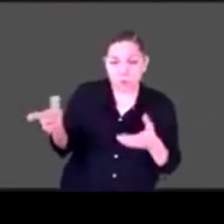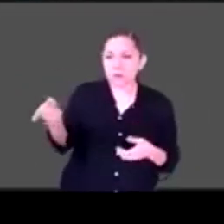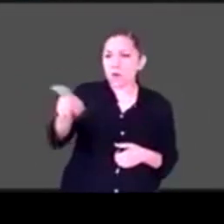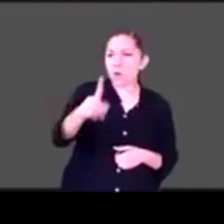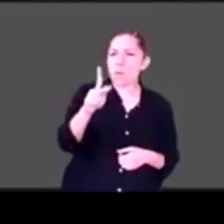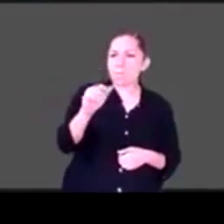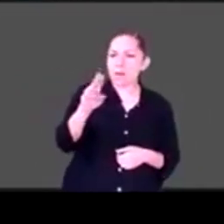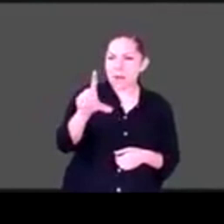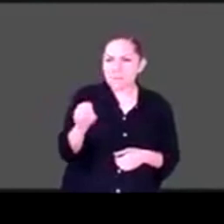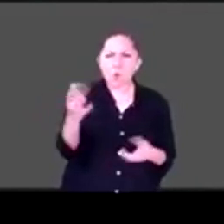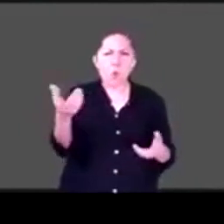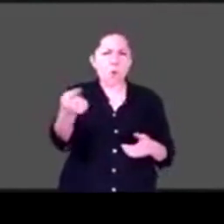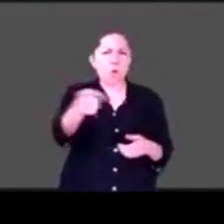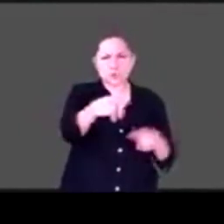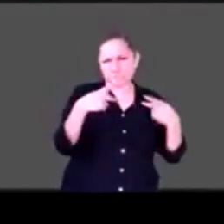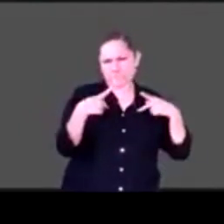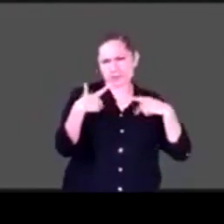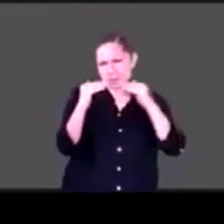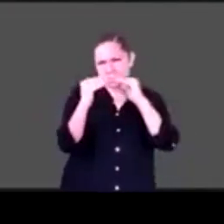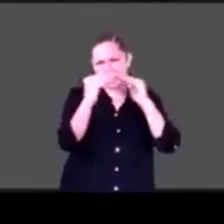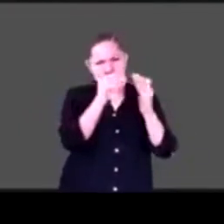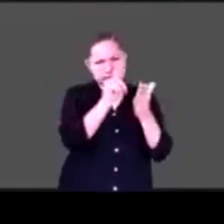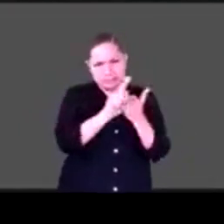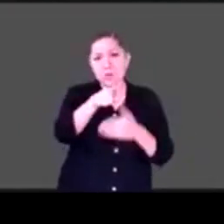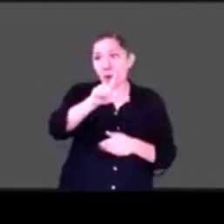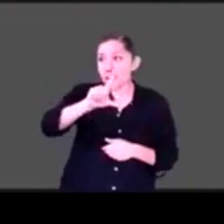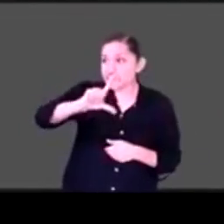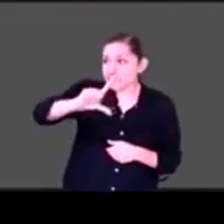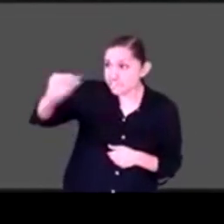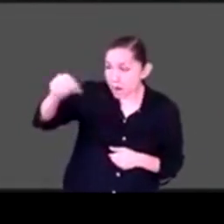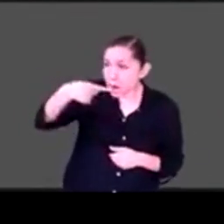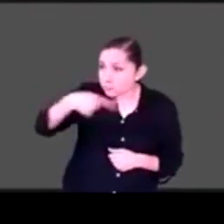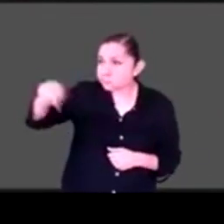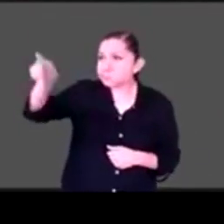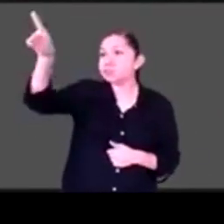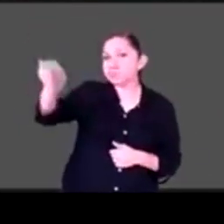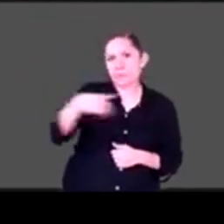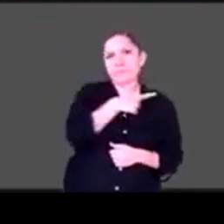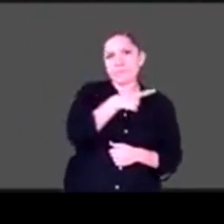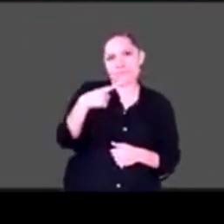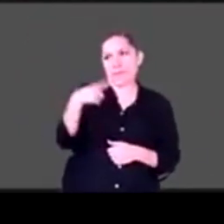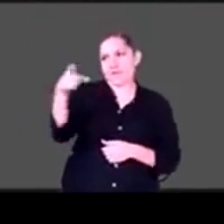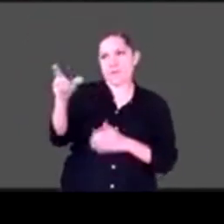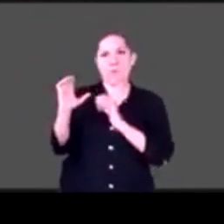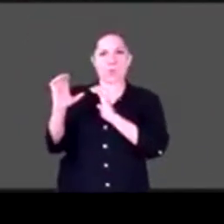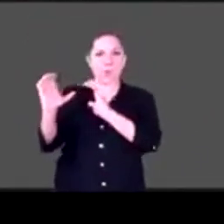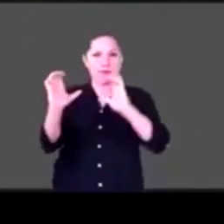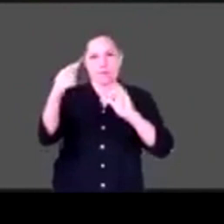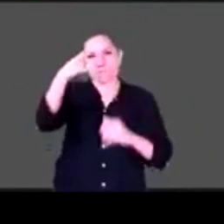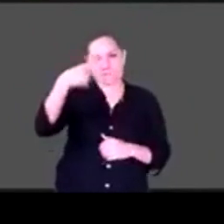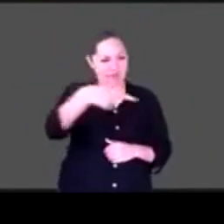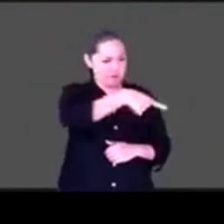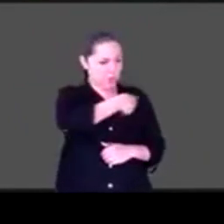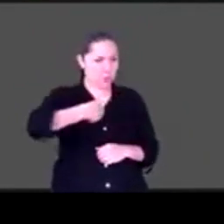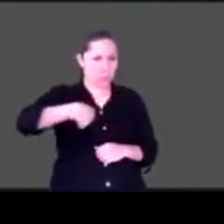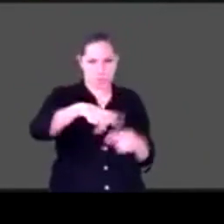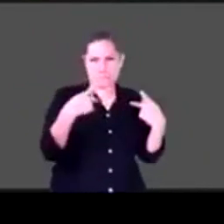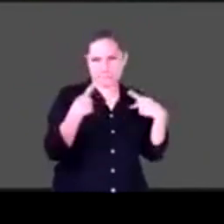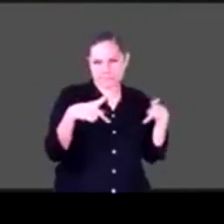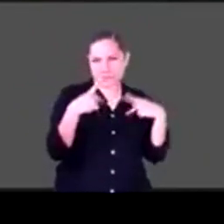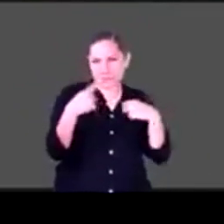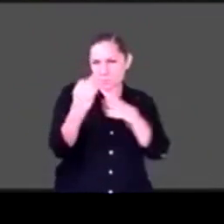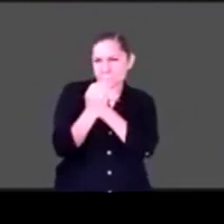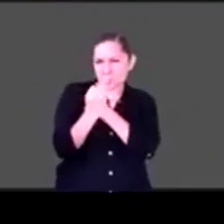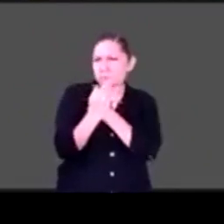casa, pues es cuidarnos por un tema de plural, que yo creo que eso es lo que ha sido. Me ha